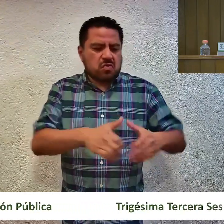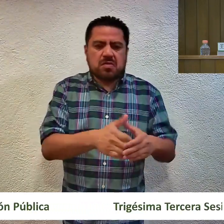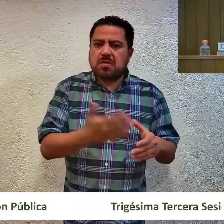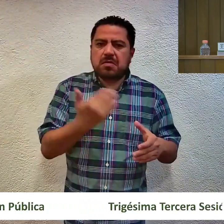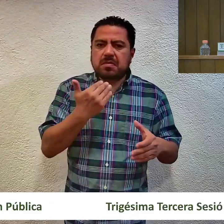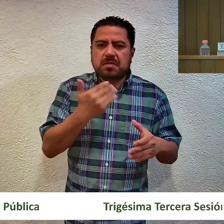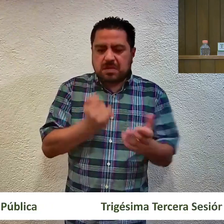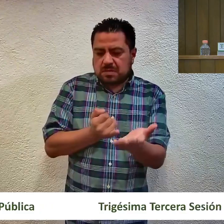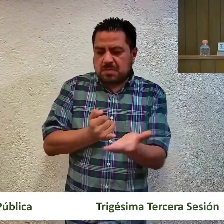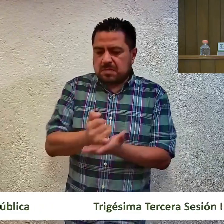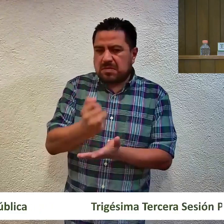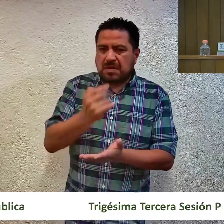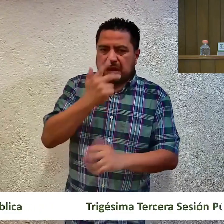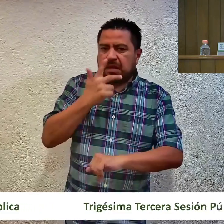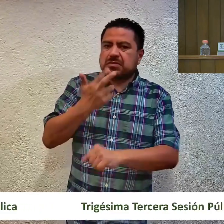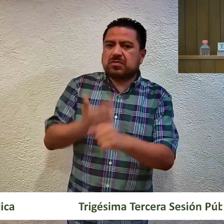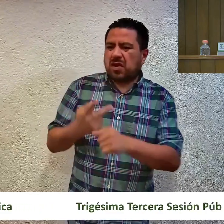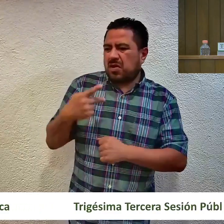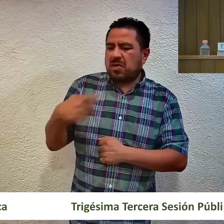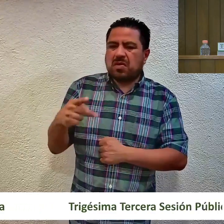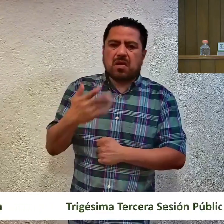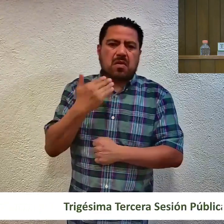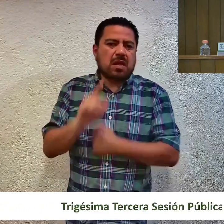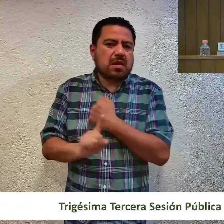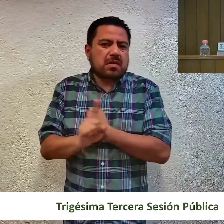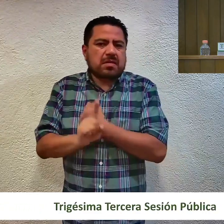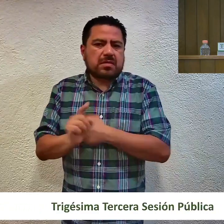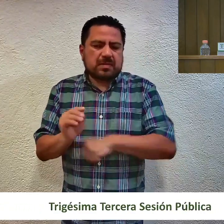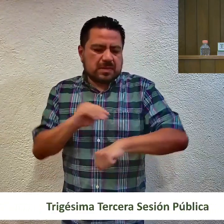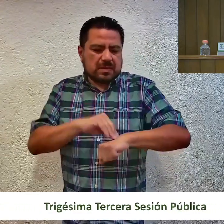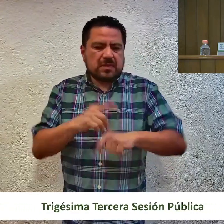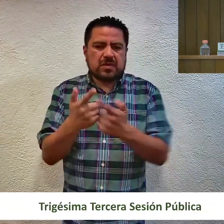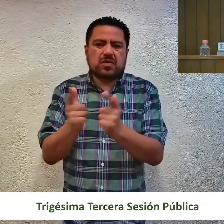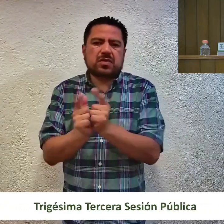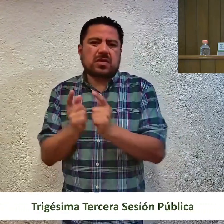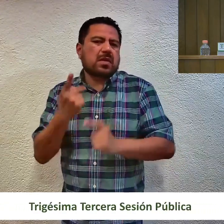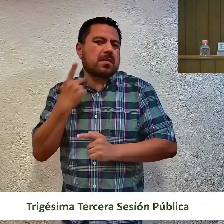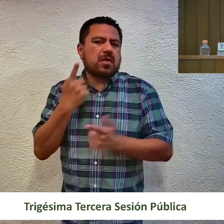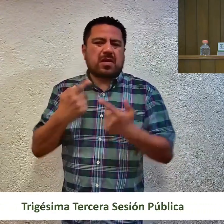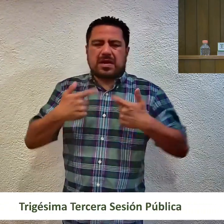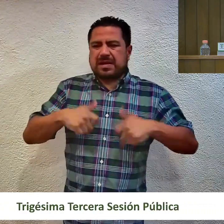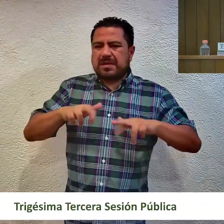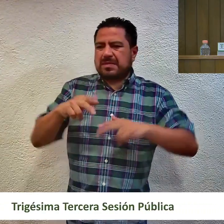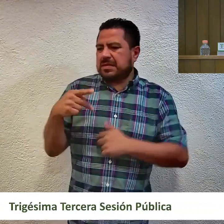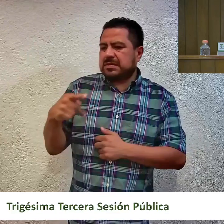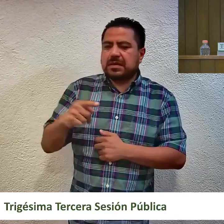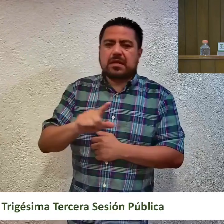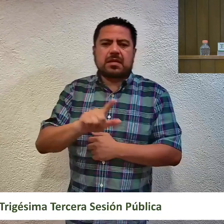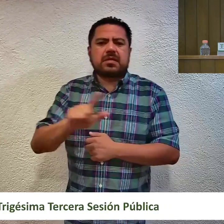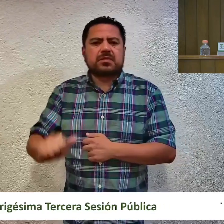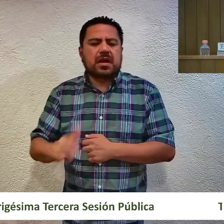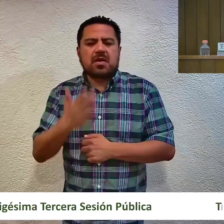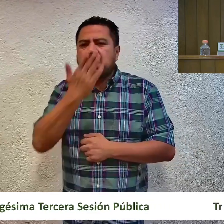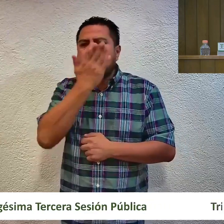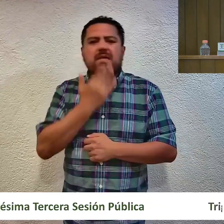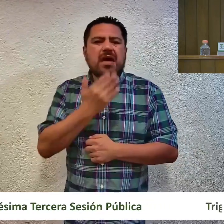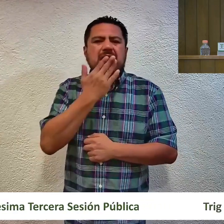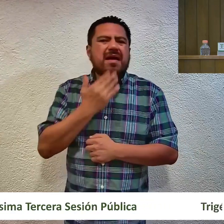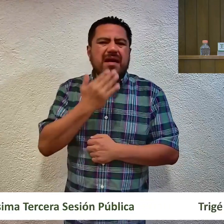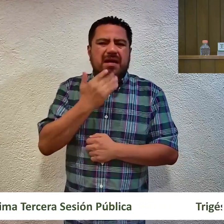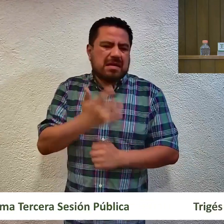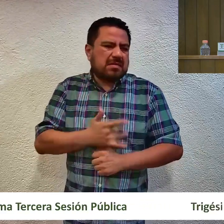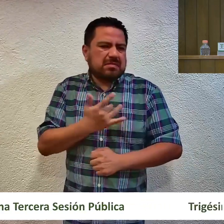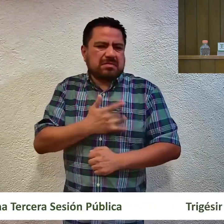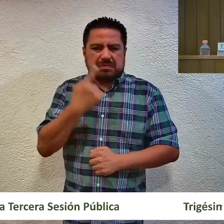ya que a decisión de la autoridad responsable ninguna afectación le implica al partido político que representa, entonces no hay una acción intuitiva que